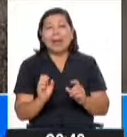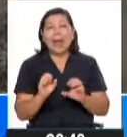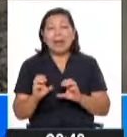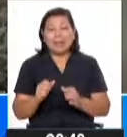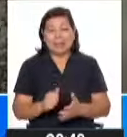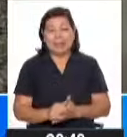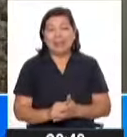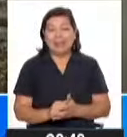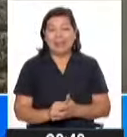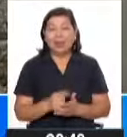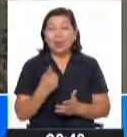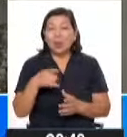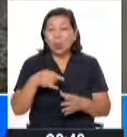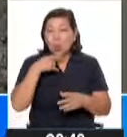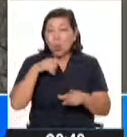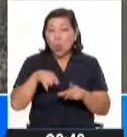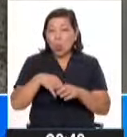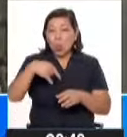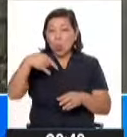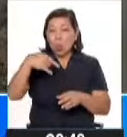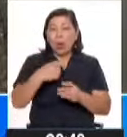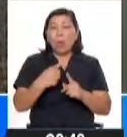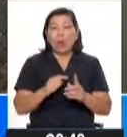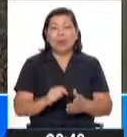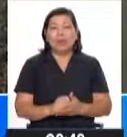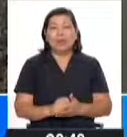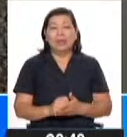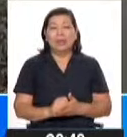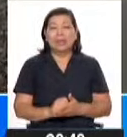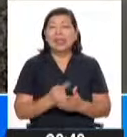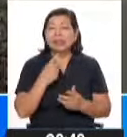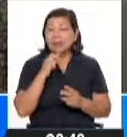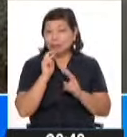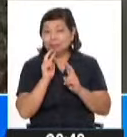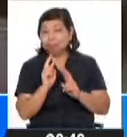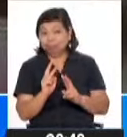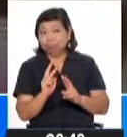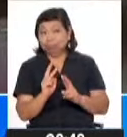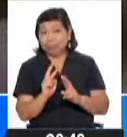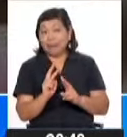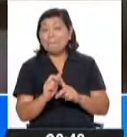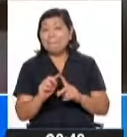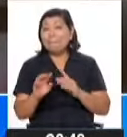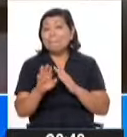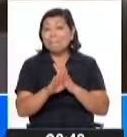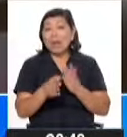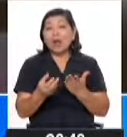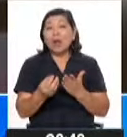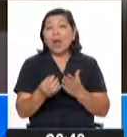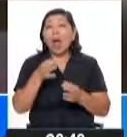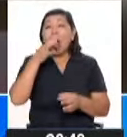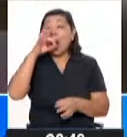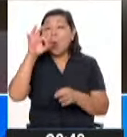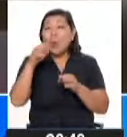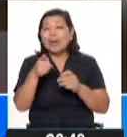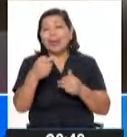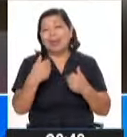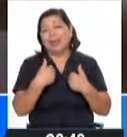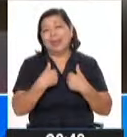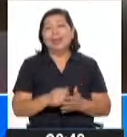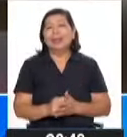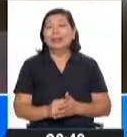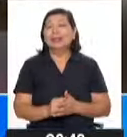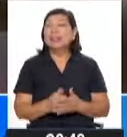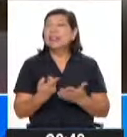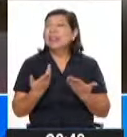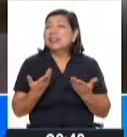lograr succionar cierta cantidad de agua y que se vea. Es visible básicamente por las gotas de agua que contiene. Claro. Ahora,